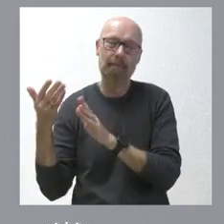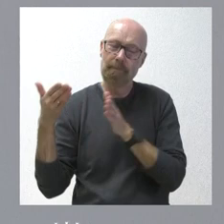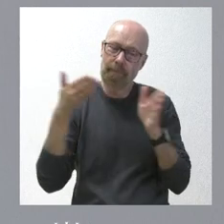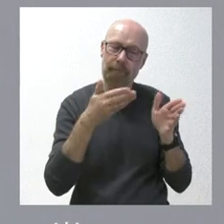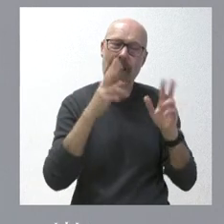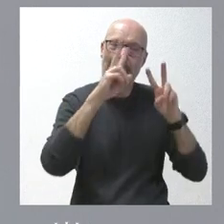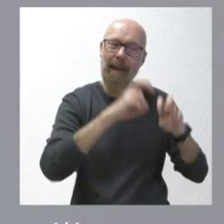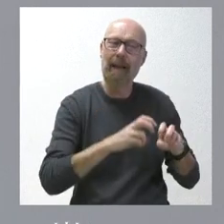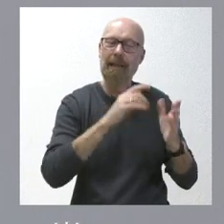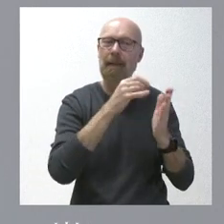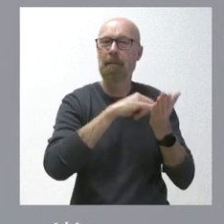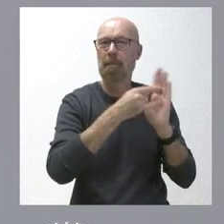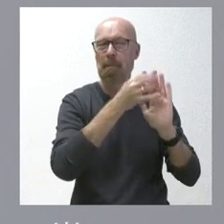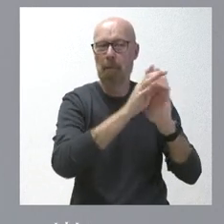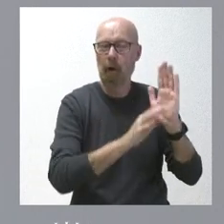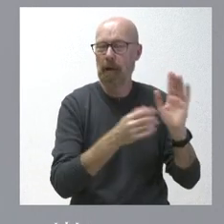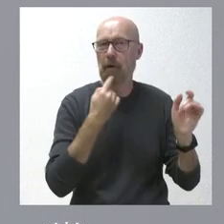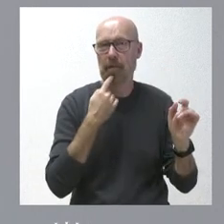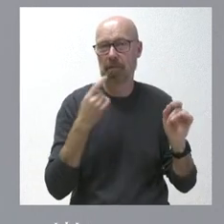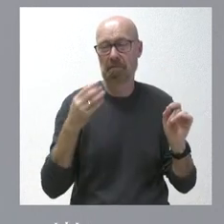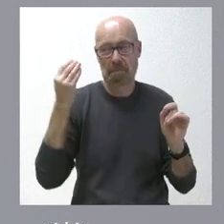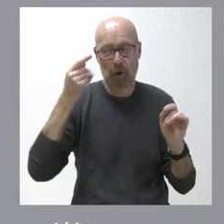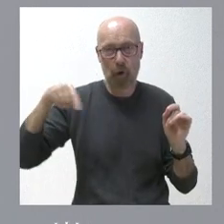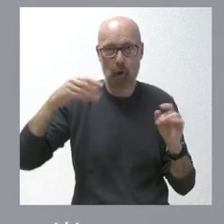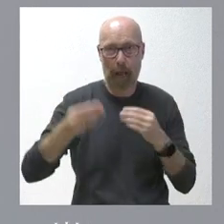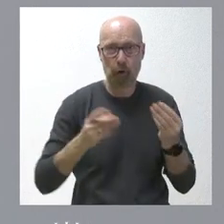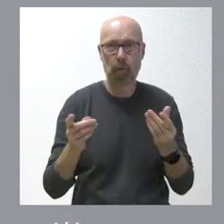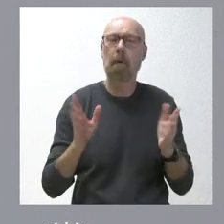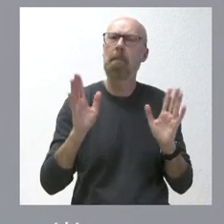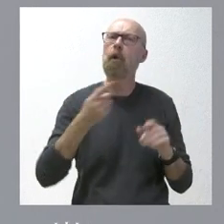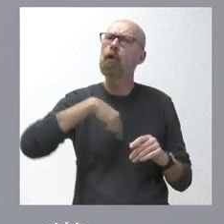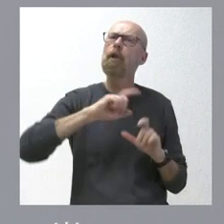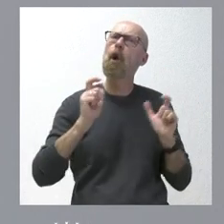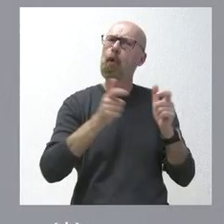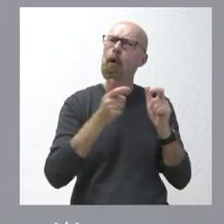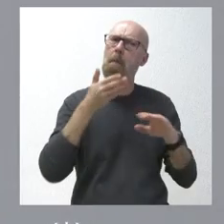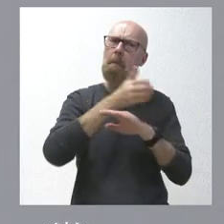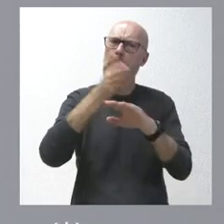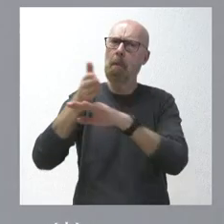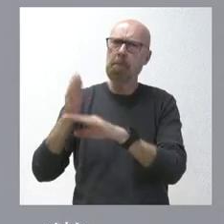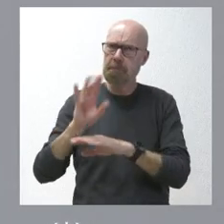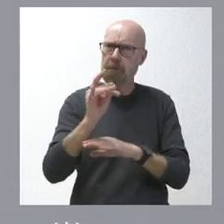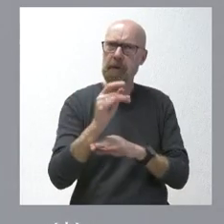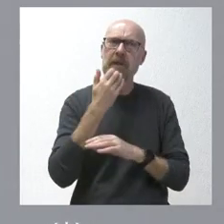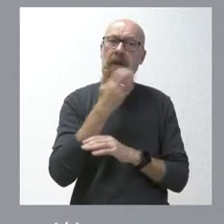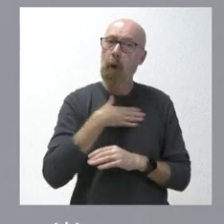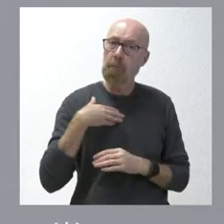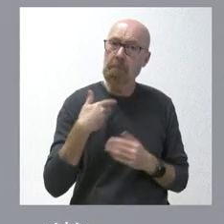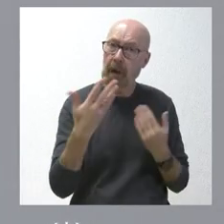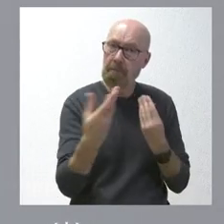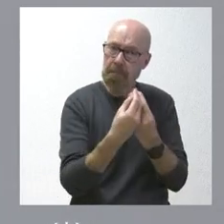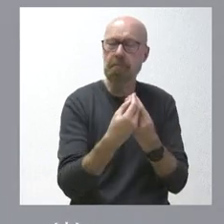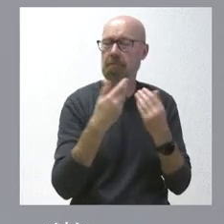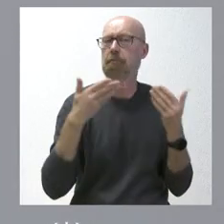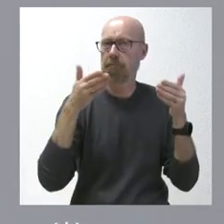presupuestos de Castilla y León. En todo caso, nosotros vamos a esas reuniones con todo aquel que quiera reunirse, vamos a intentar explicar a